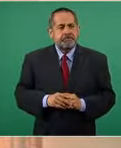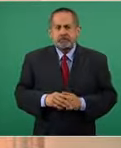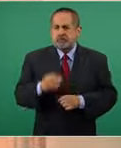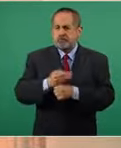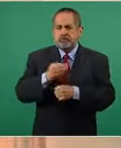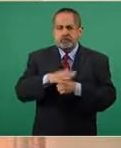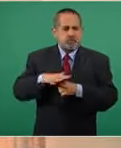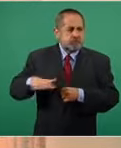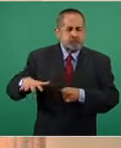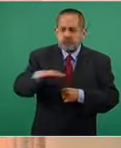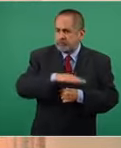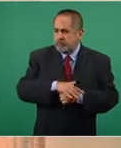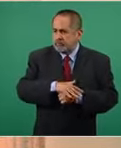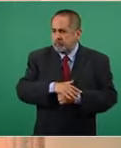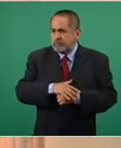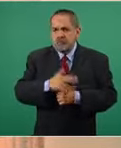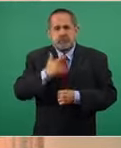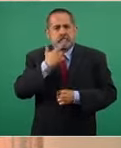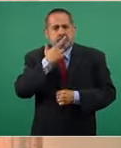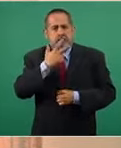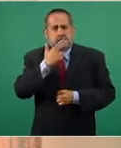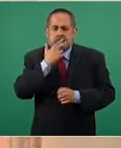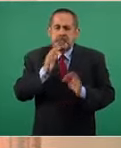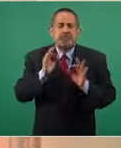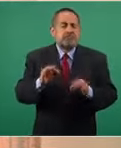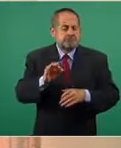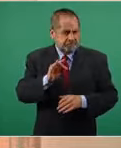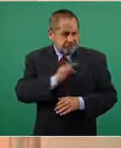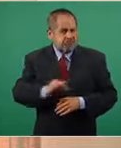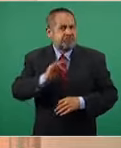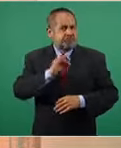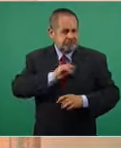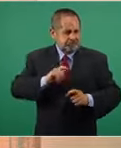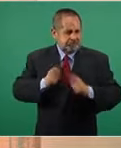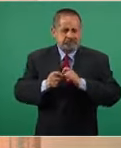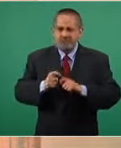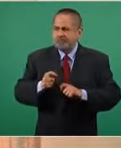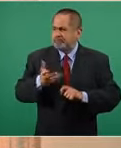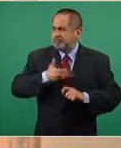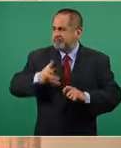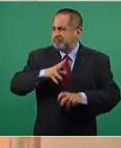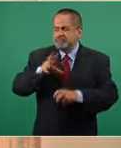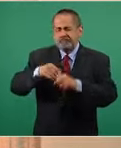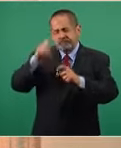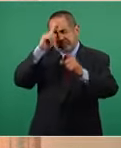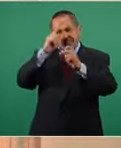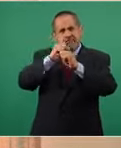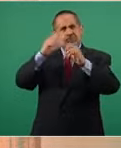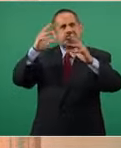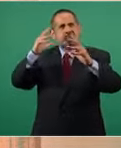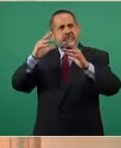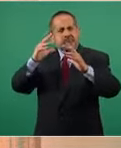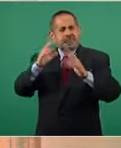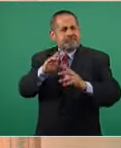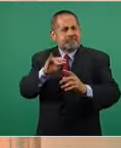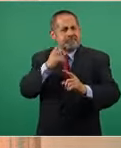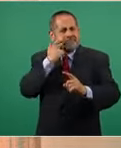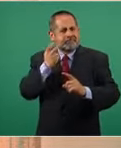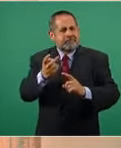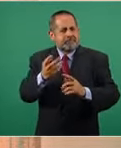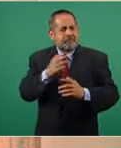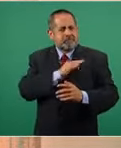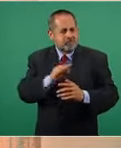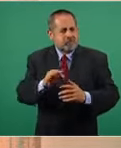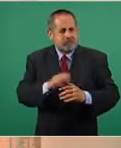inmejorables para convertir en realidad esa aspiración histórica de México y